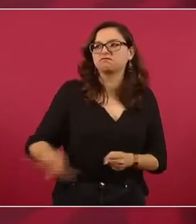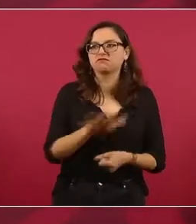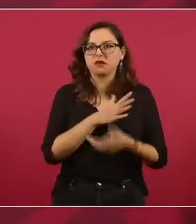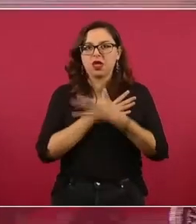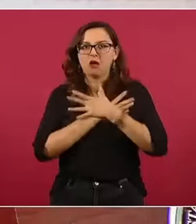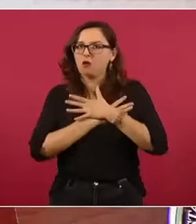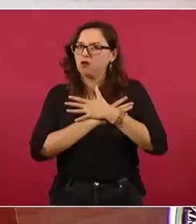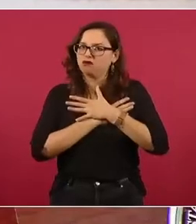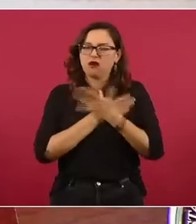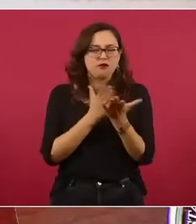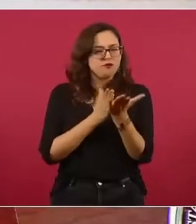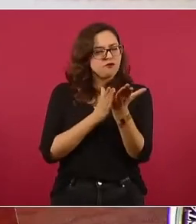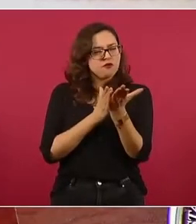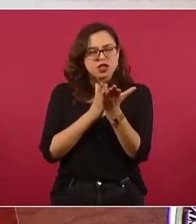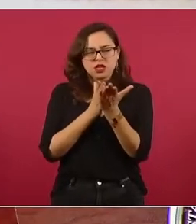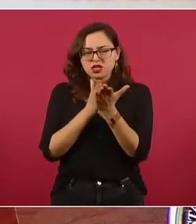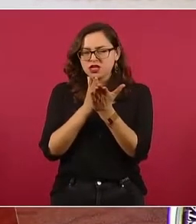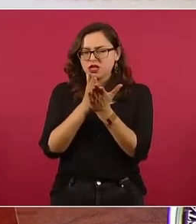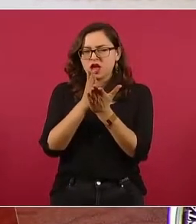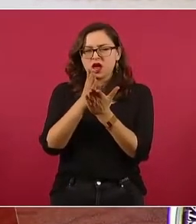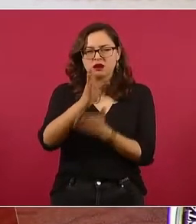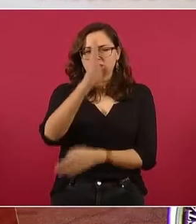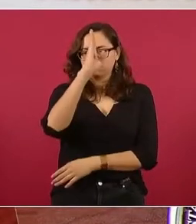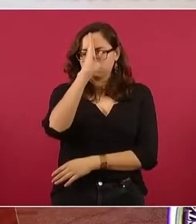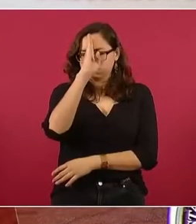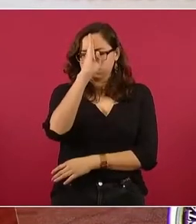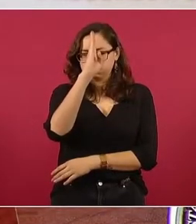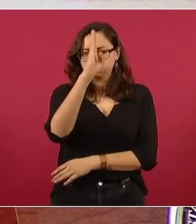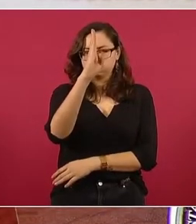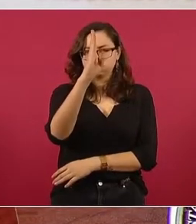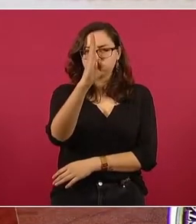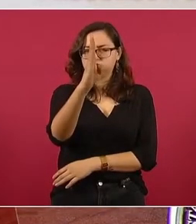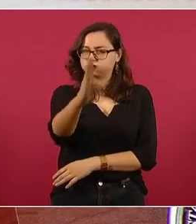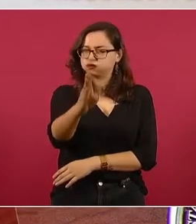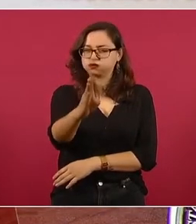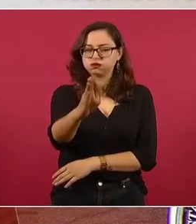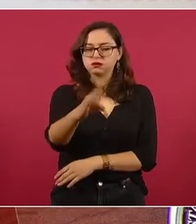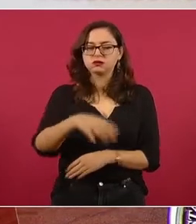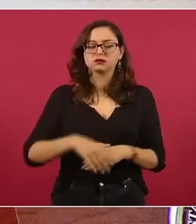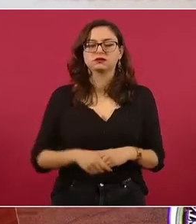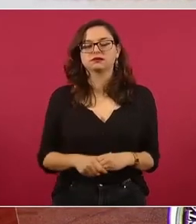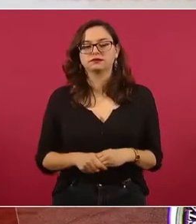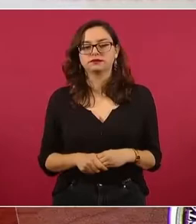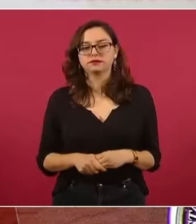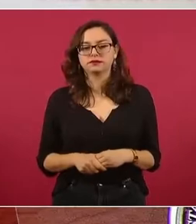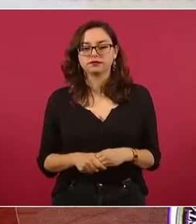y en especial